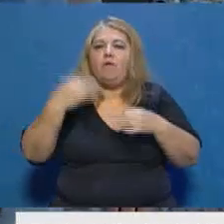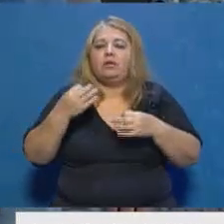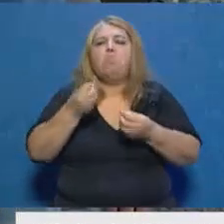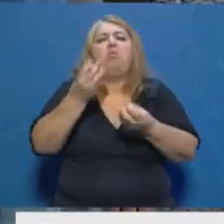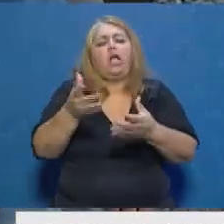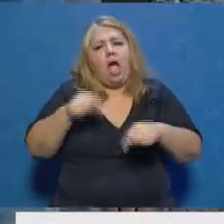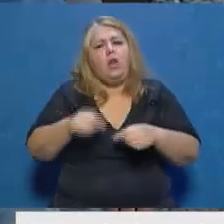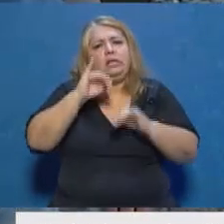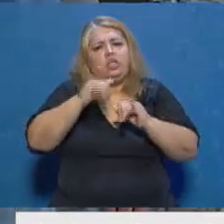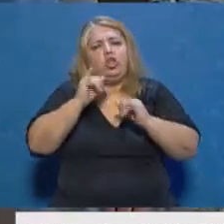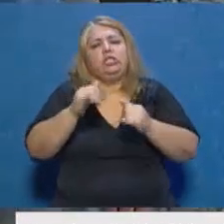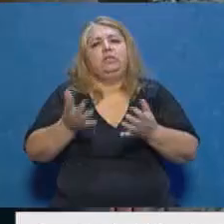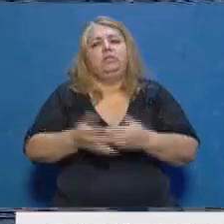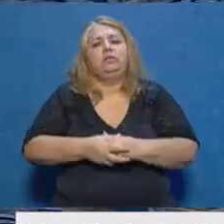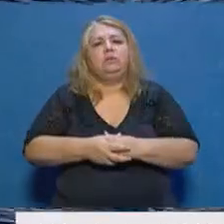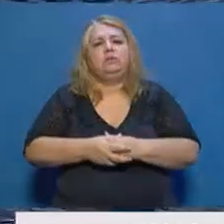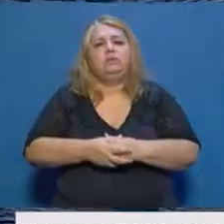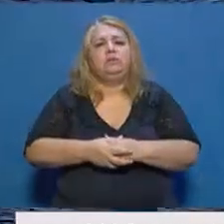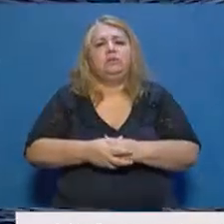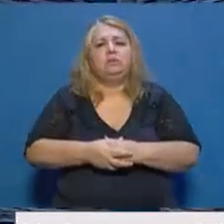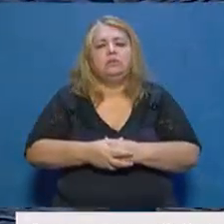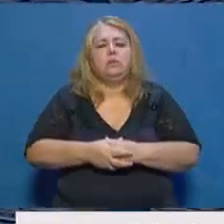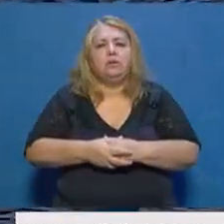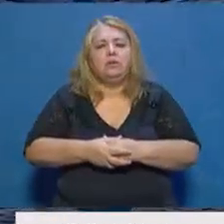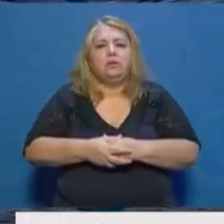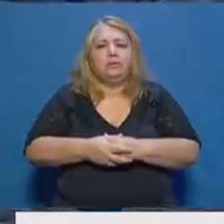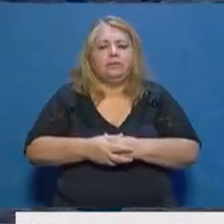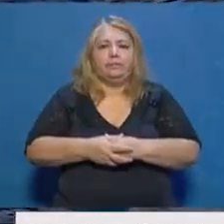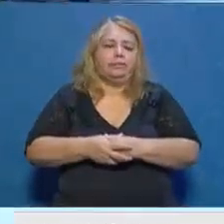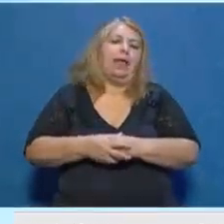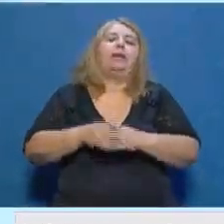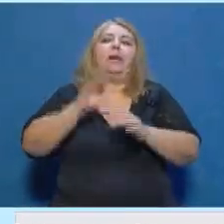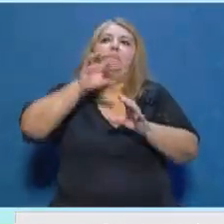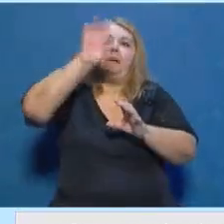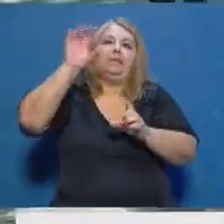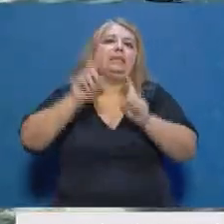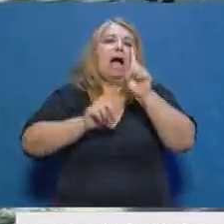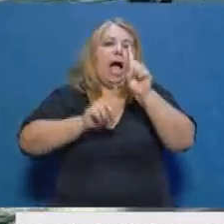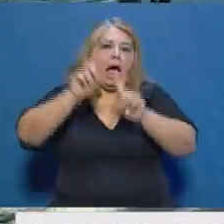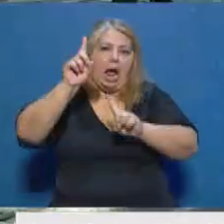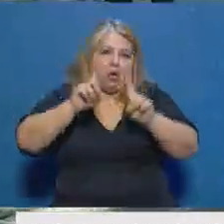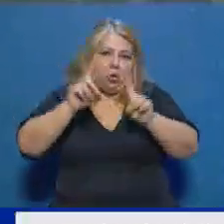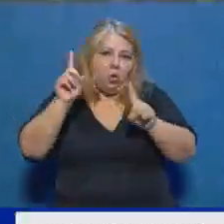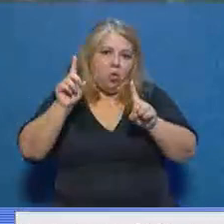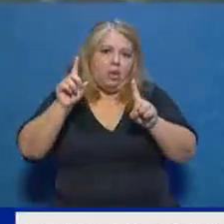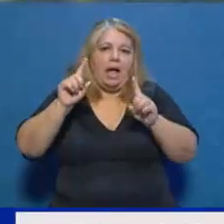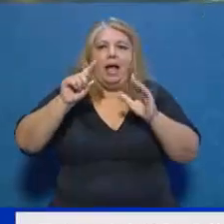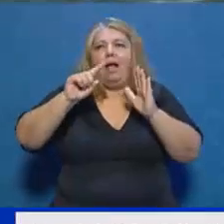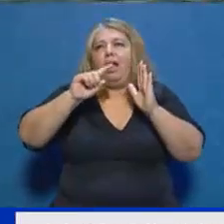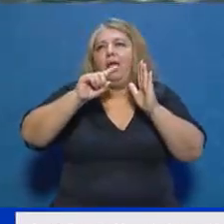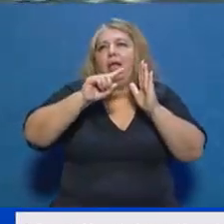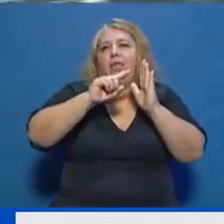necesario, Laura? Sí, en realidad es en algunas provincias y en algunos distritos, no es algo